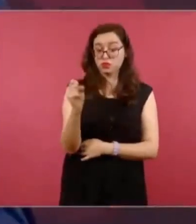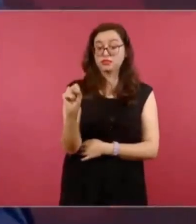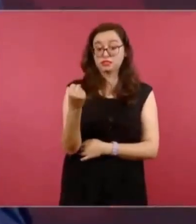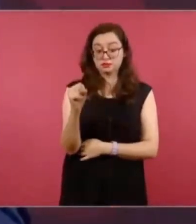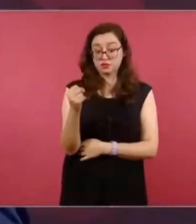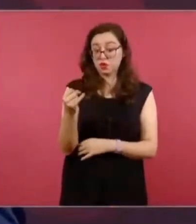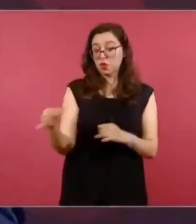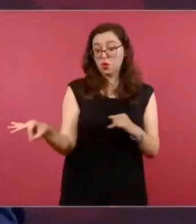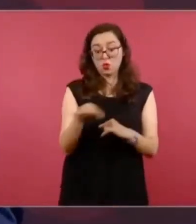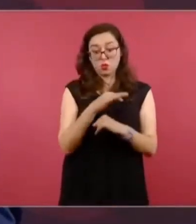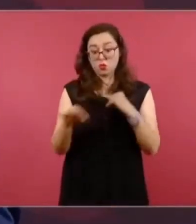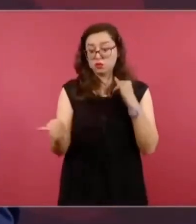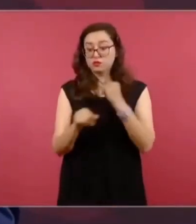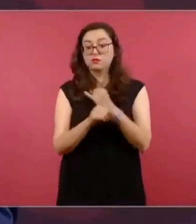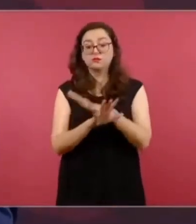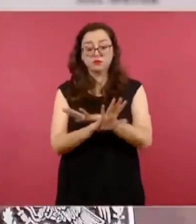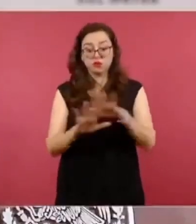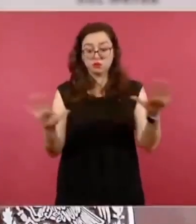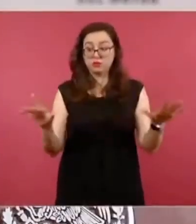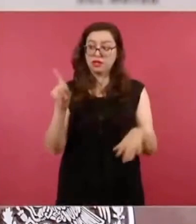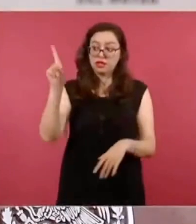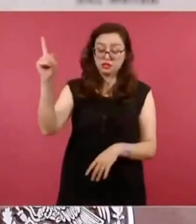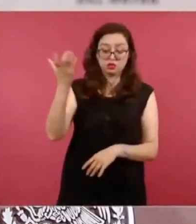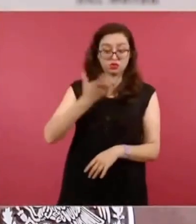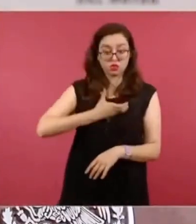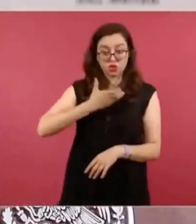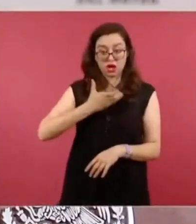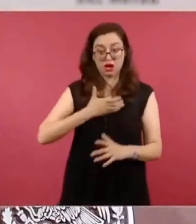va a ser mi informe en el Zócalo.